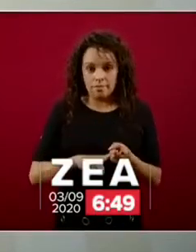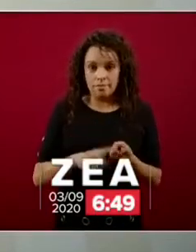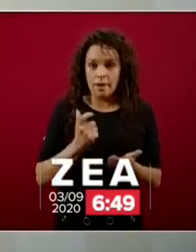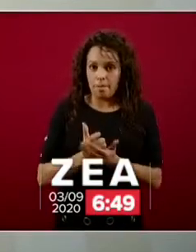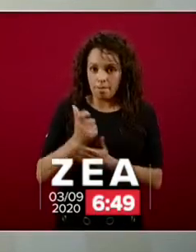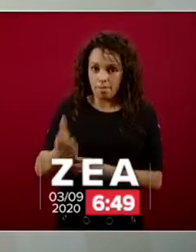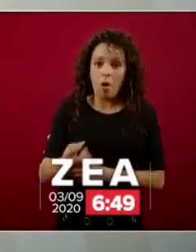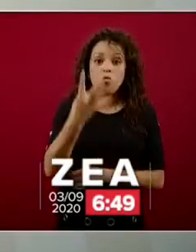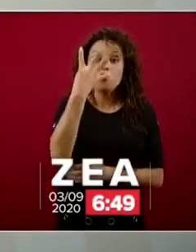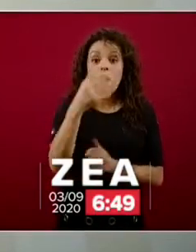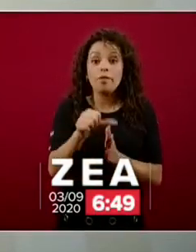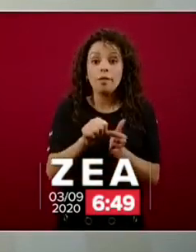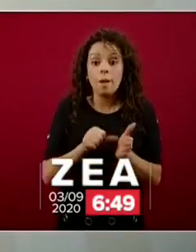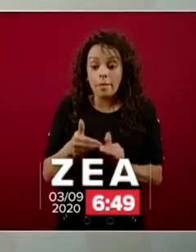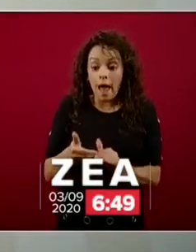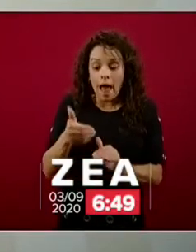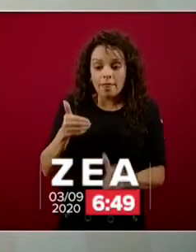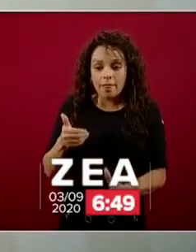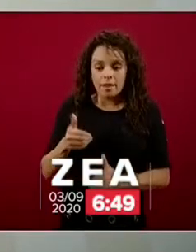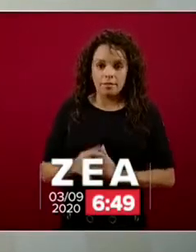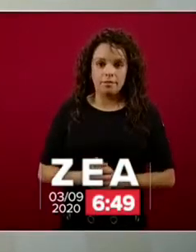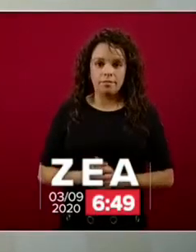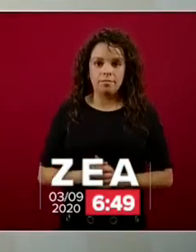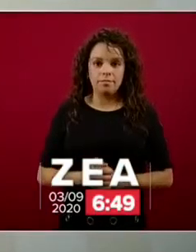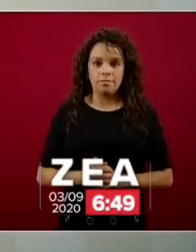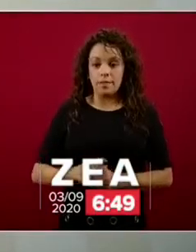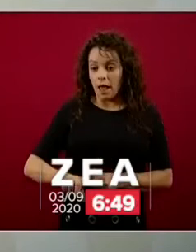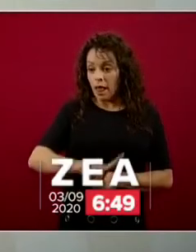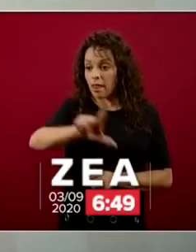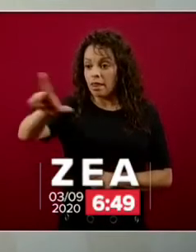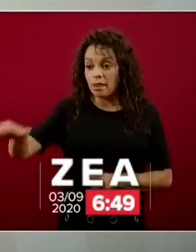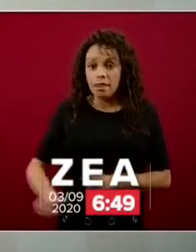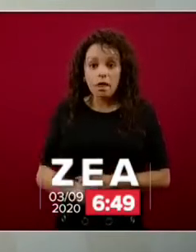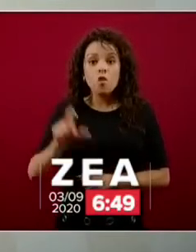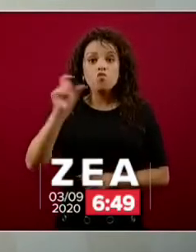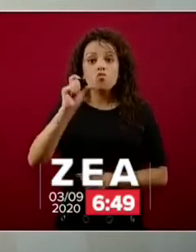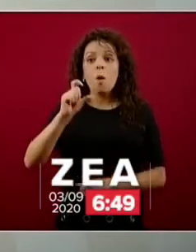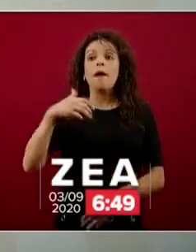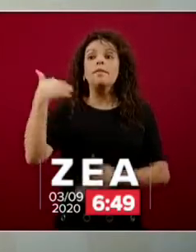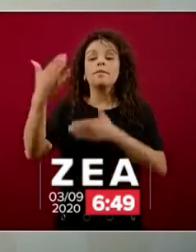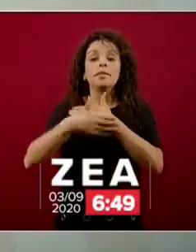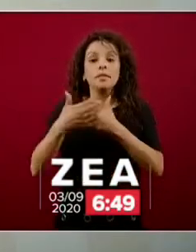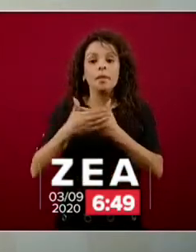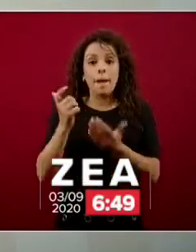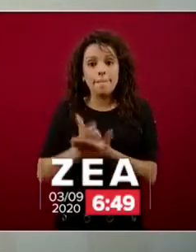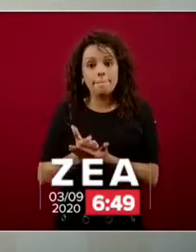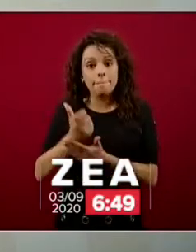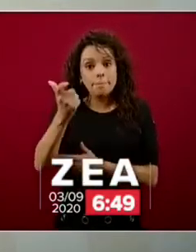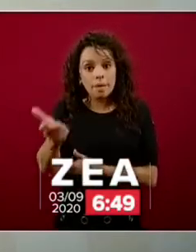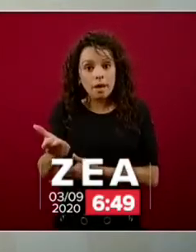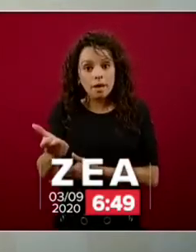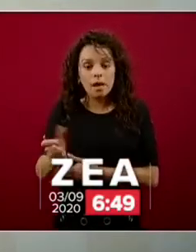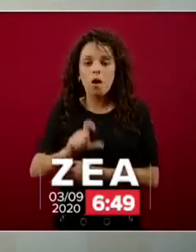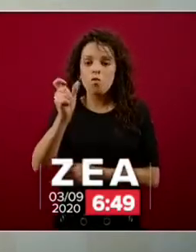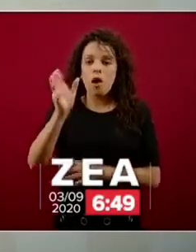siguiente pago inicia muy probablemente hasta después de pasado el proceso electoral.